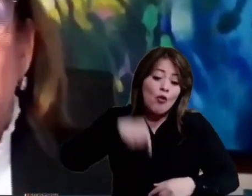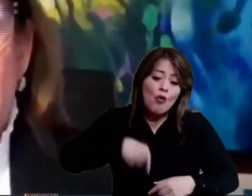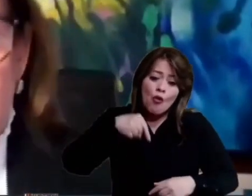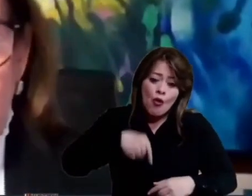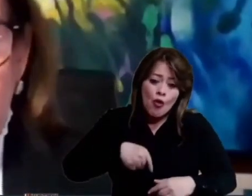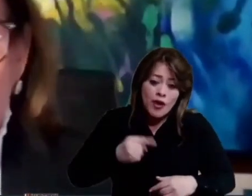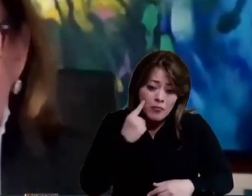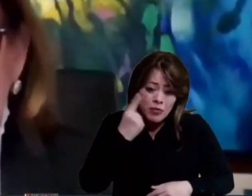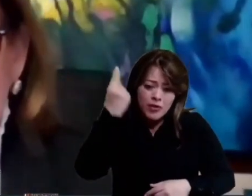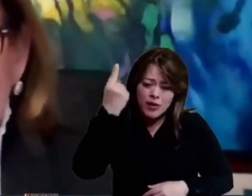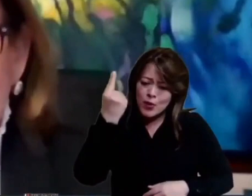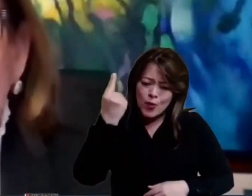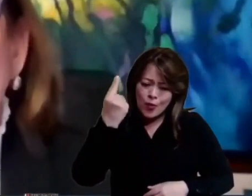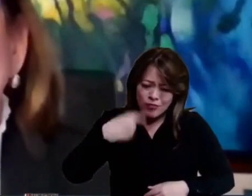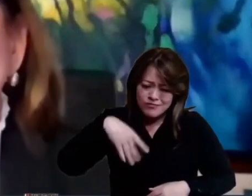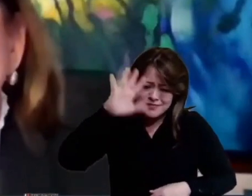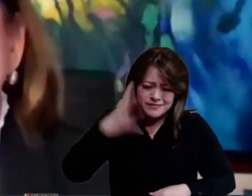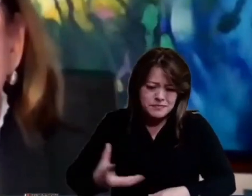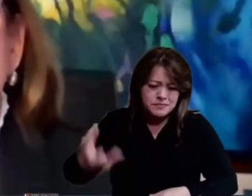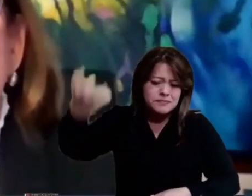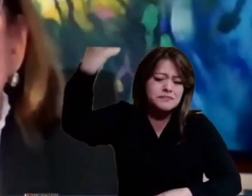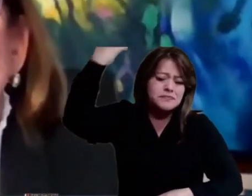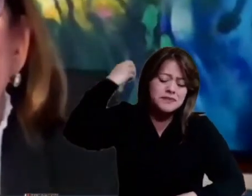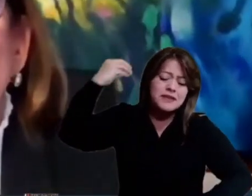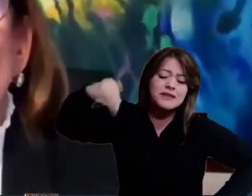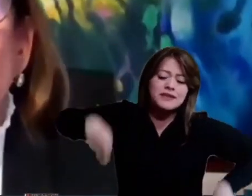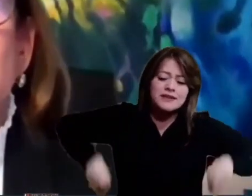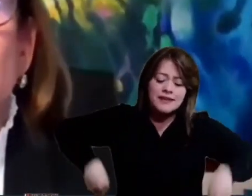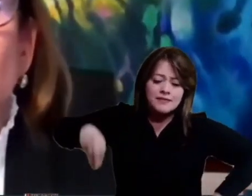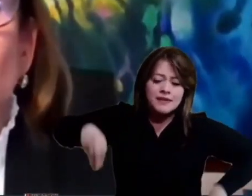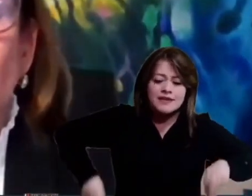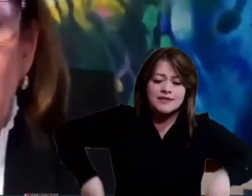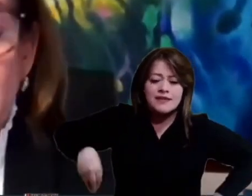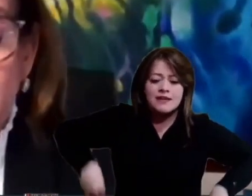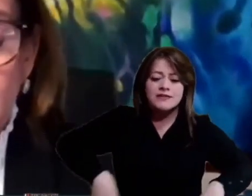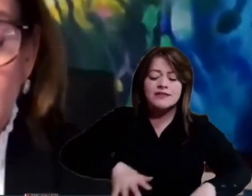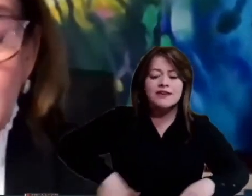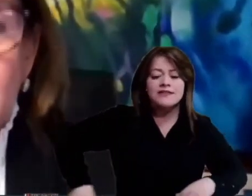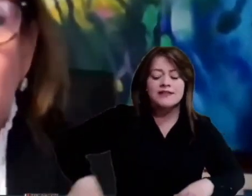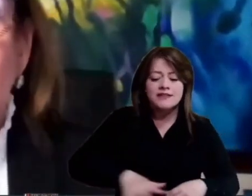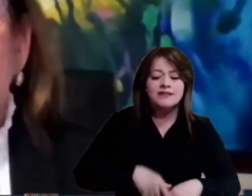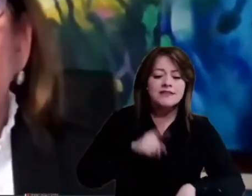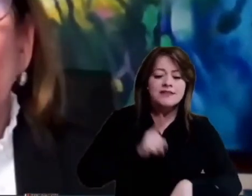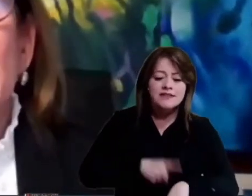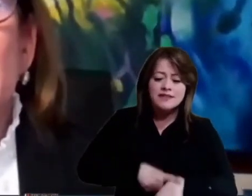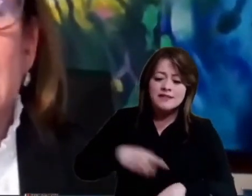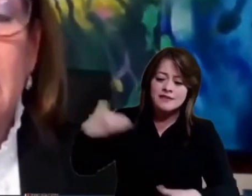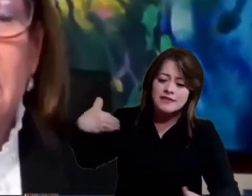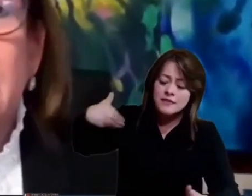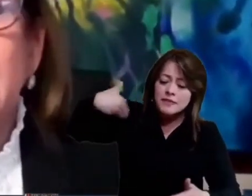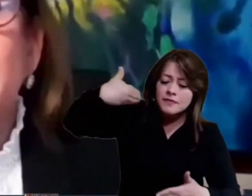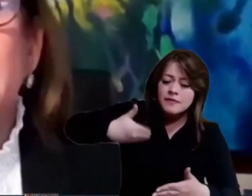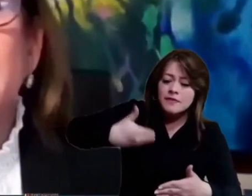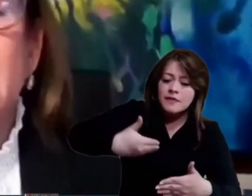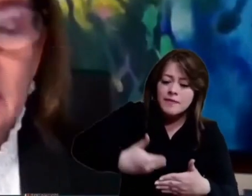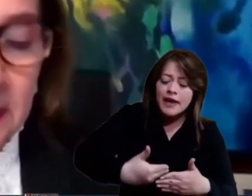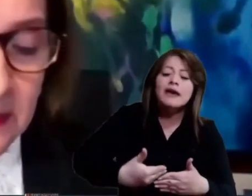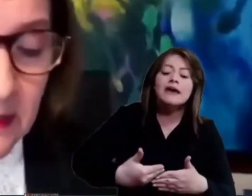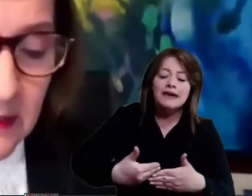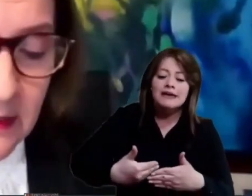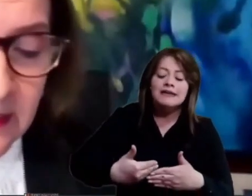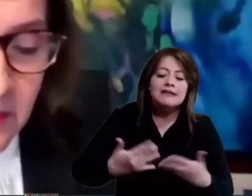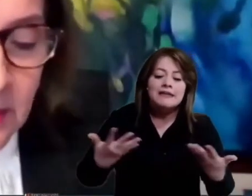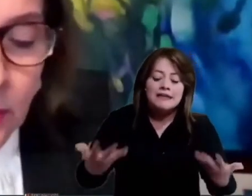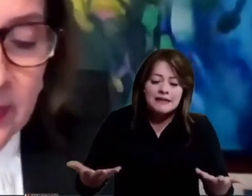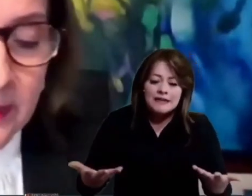de vieja época una angustia de no solo de Colombia, sino de todos los países, porque podríamos entender que en vez de